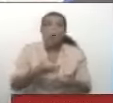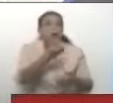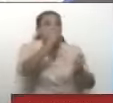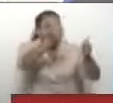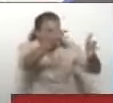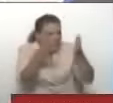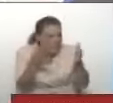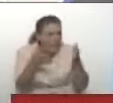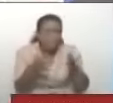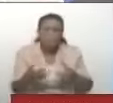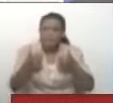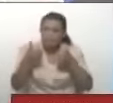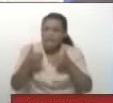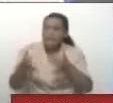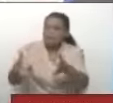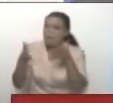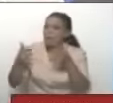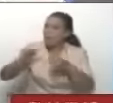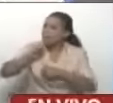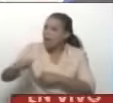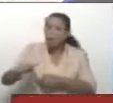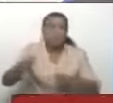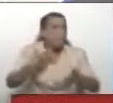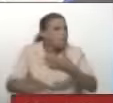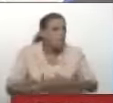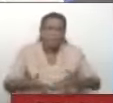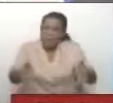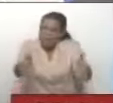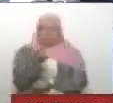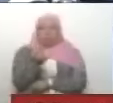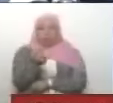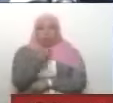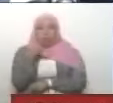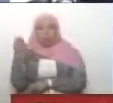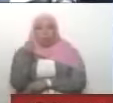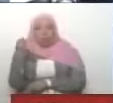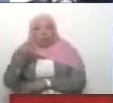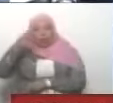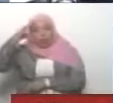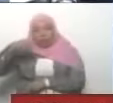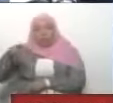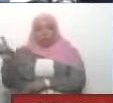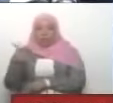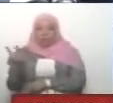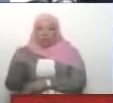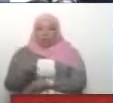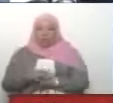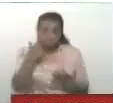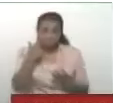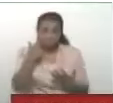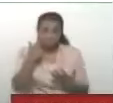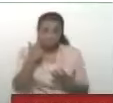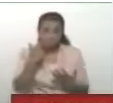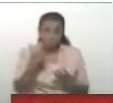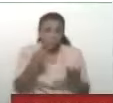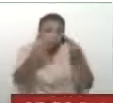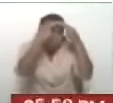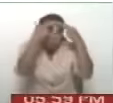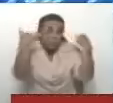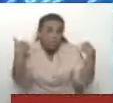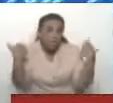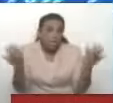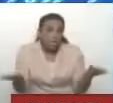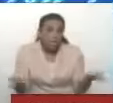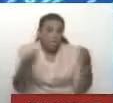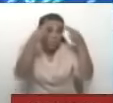buenas o por las malas. Vamos a ganar. Siempre a ganar. Bien. Era el extracto. Soy inocente. Carlos